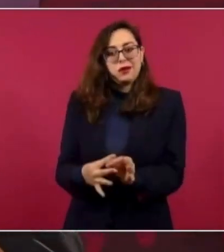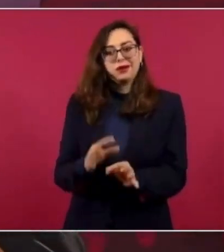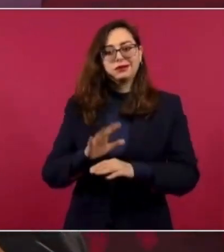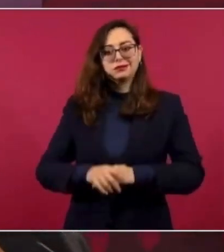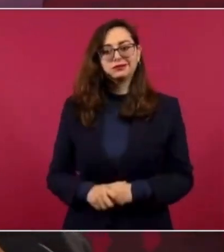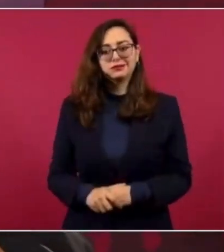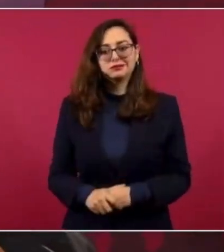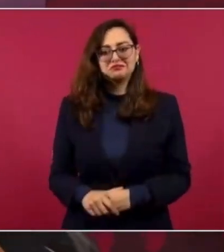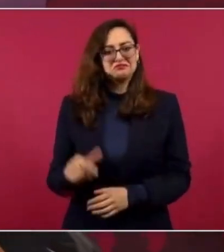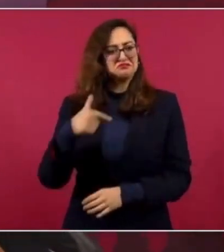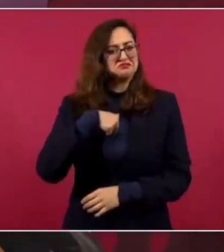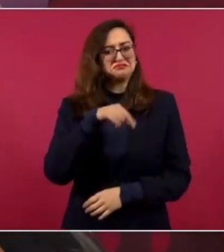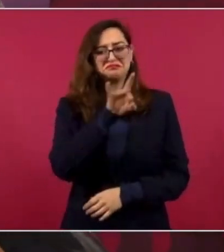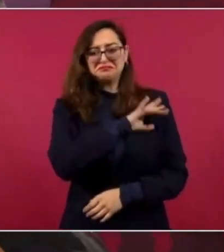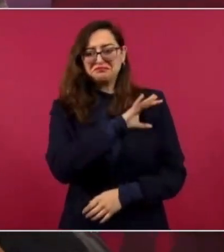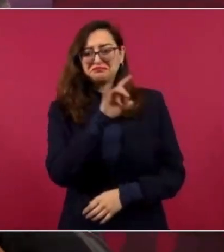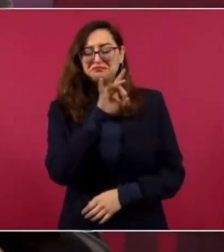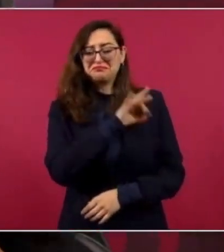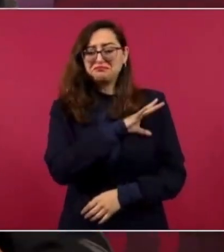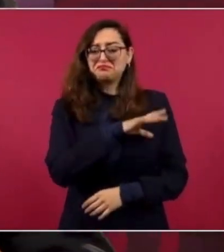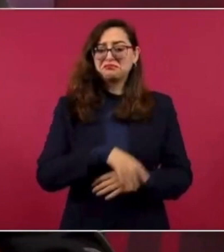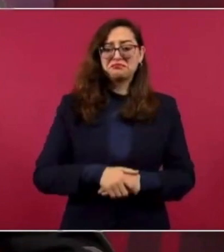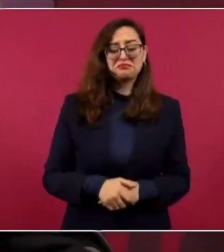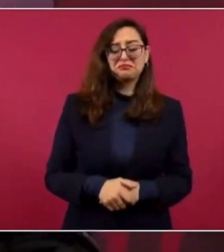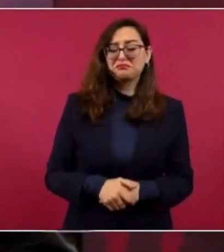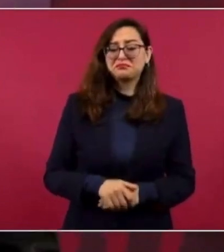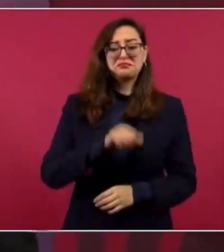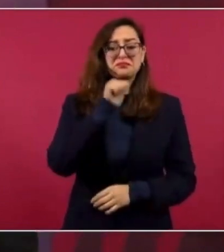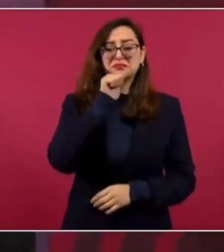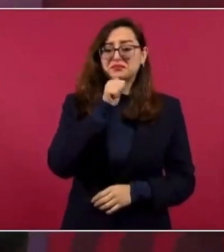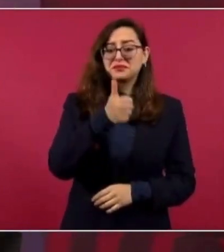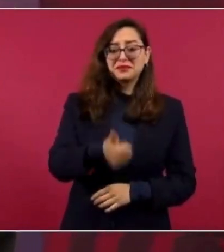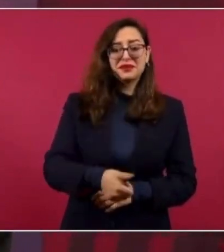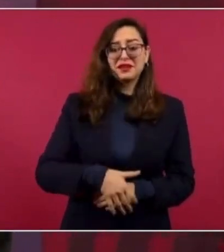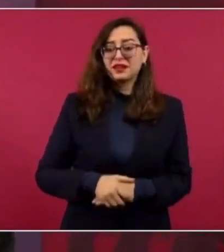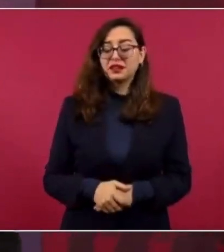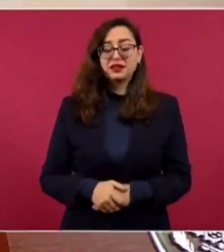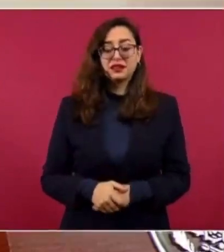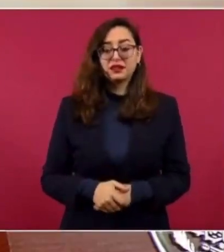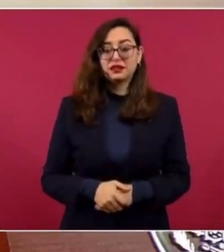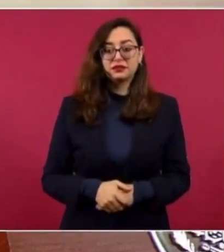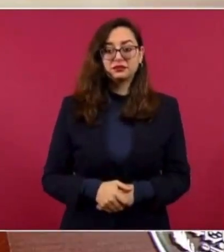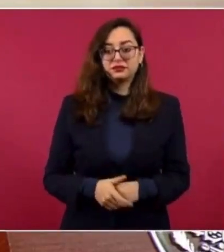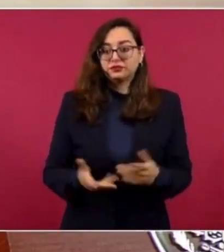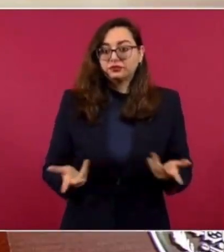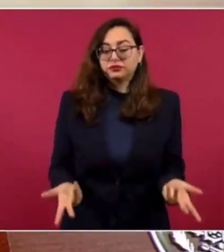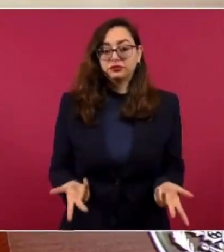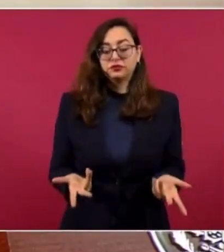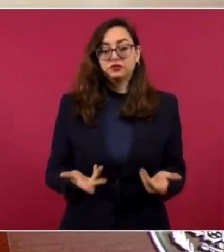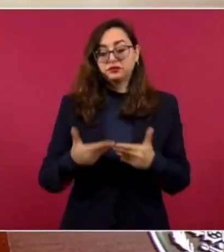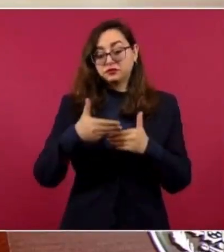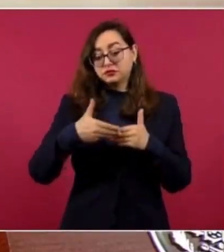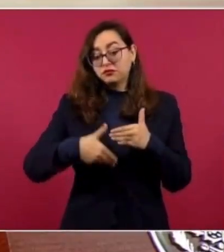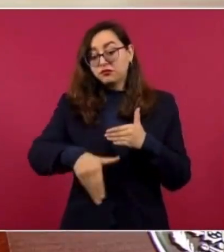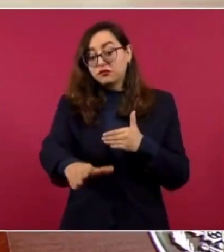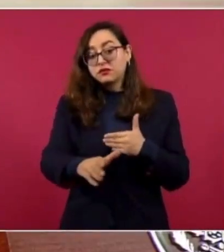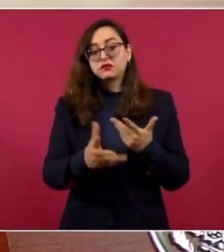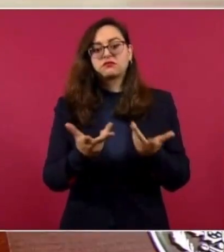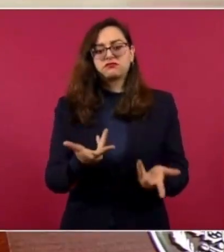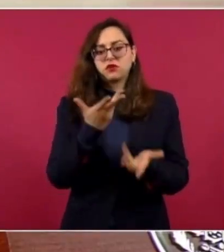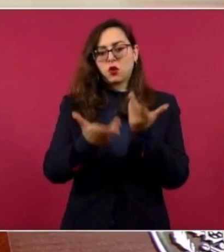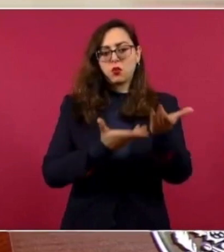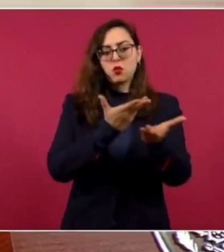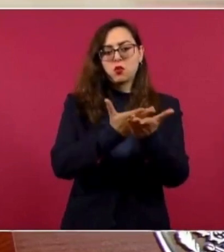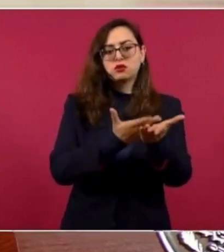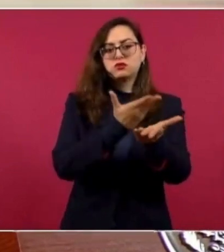en cuanto a que bloquee el Poder